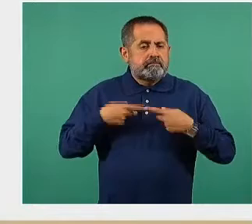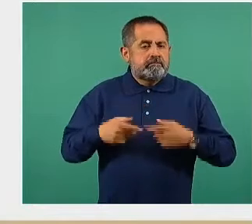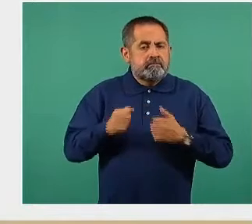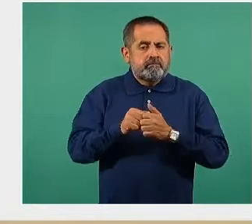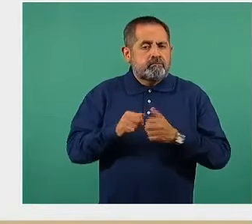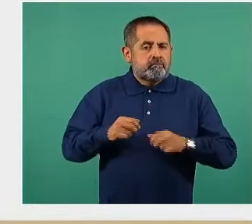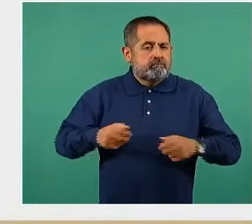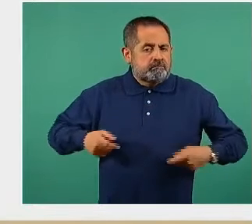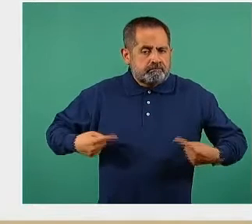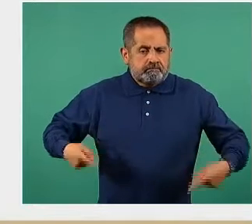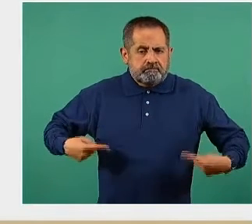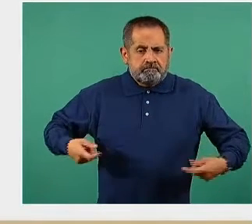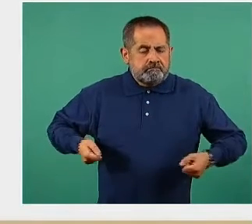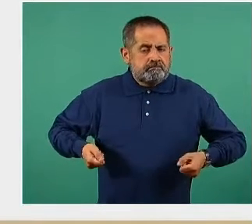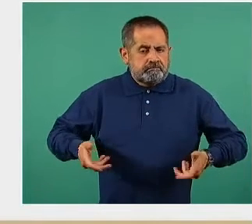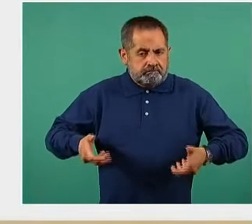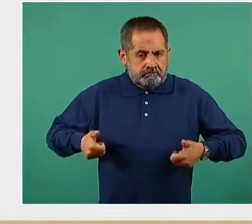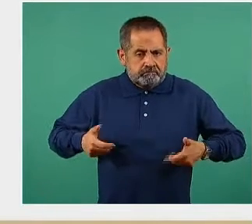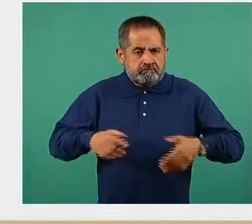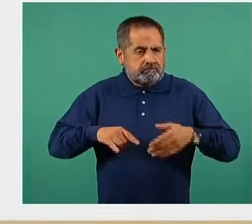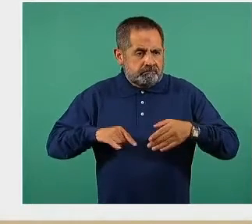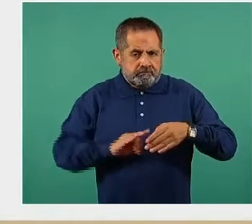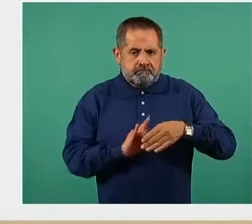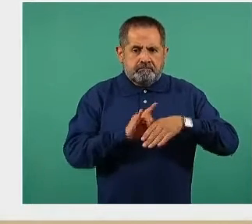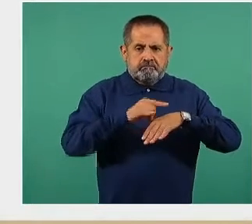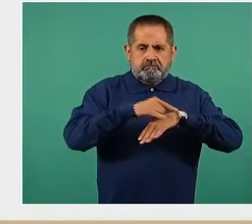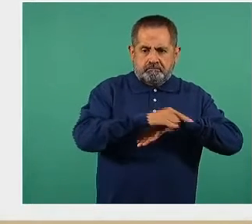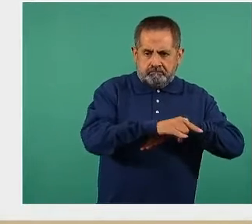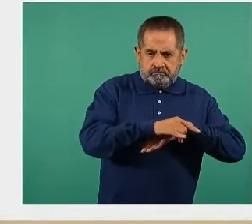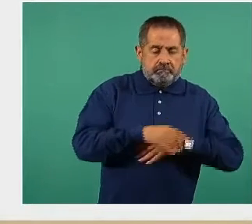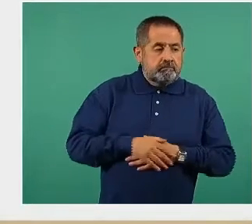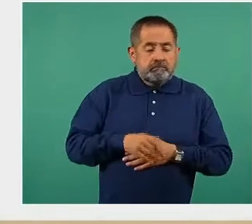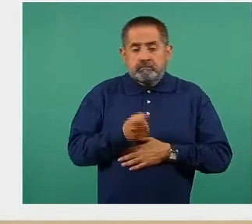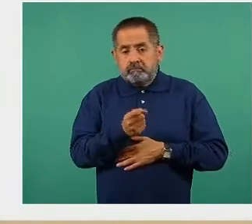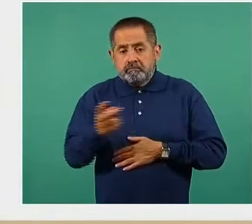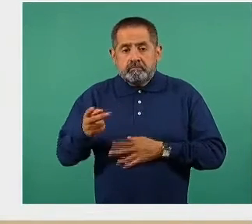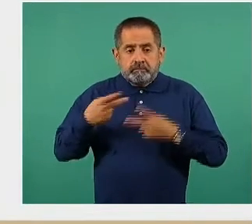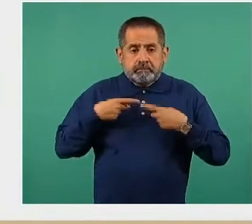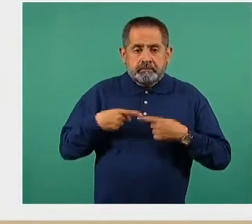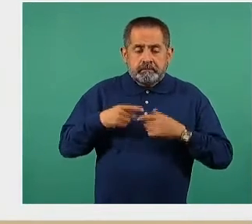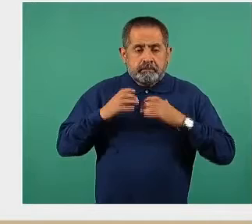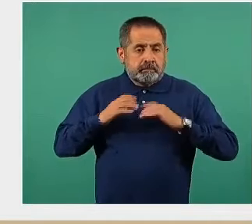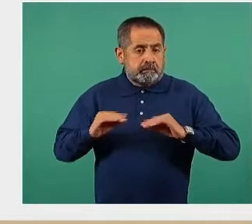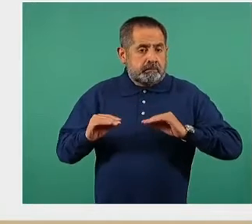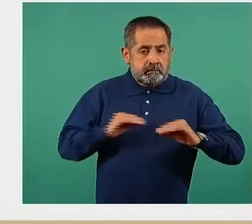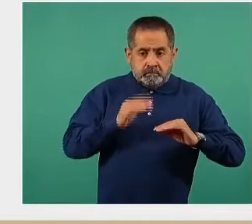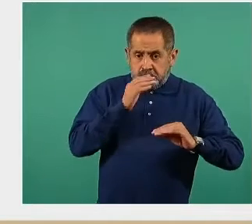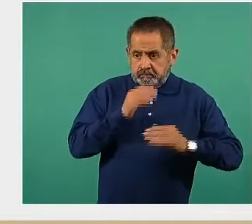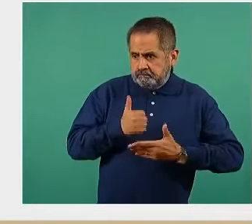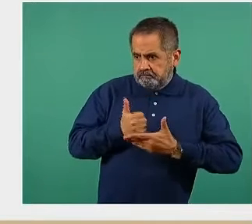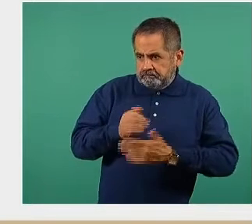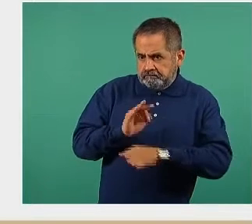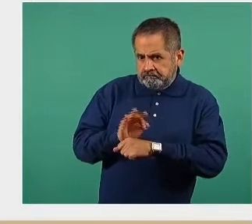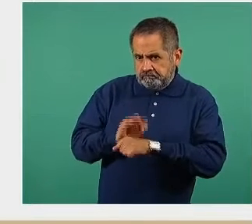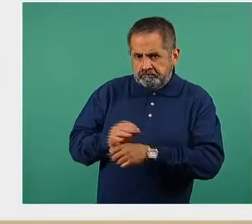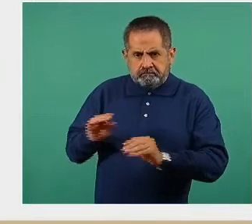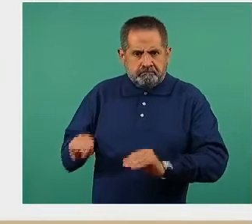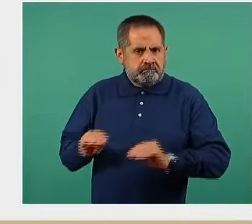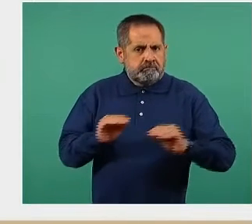de ruedas, que hubiera personal de apoyo para personas con limitación en la movilidad. Esto ya está